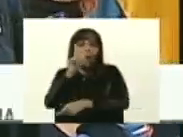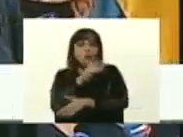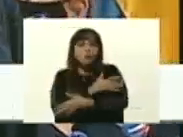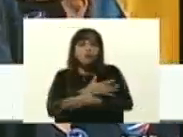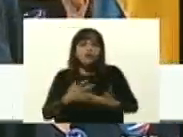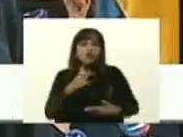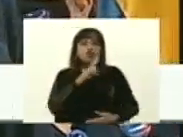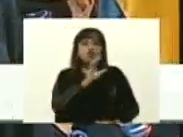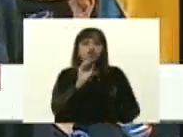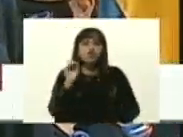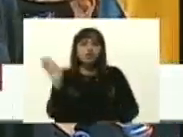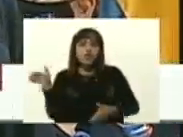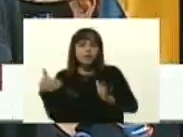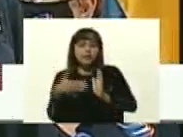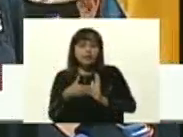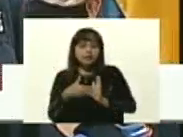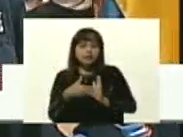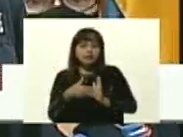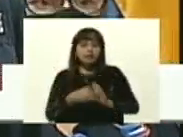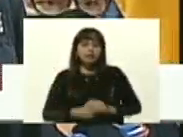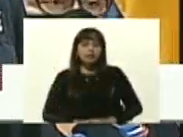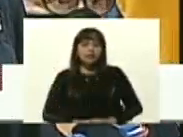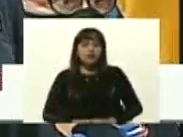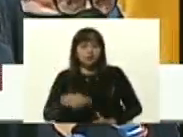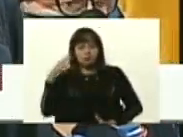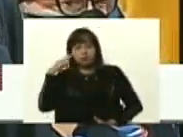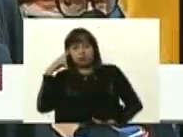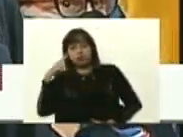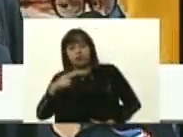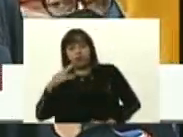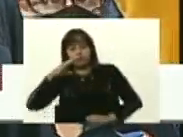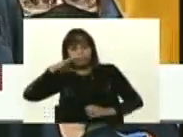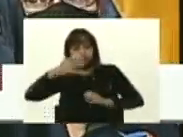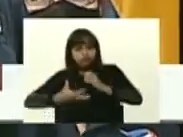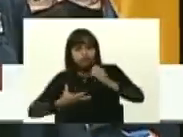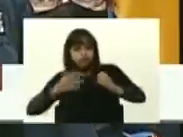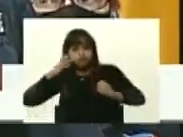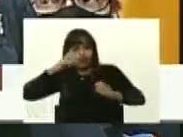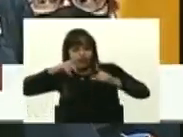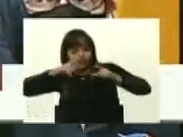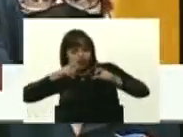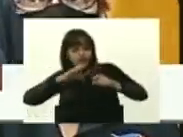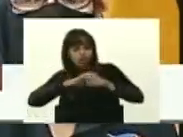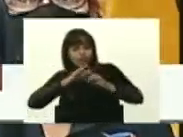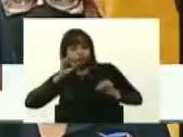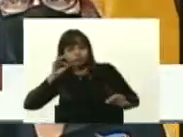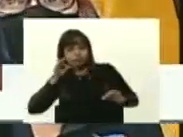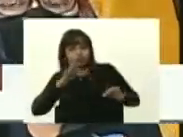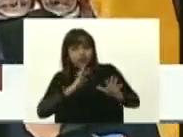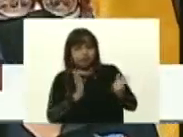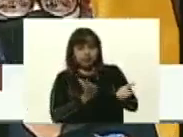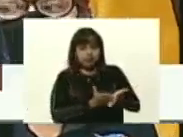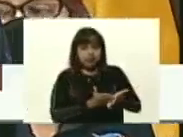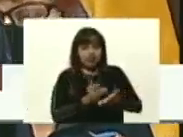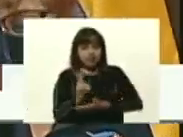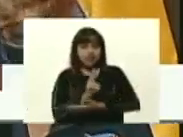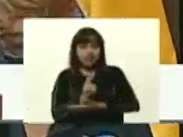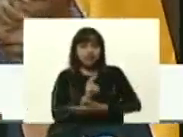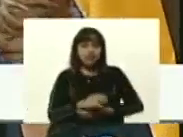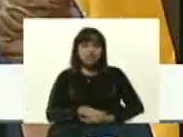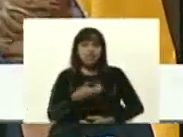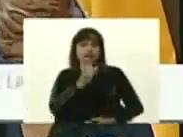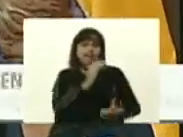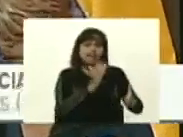doscientas mil imágenes satelitales y con estas imágenes, con estos datos, hemos obtenido